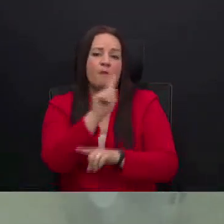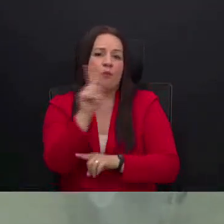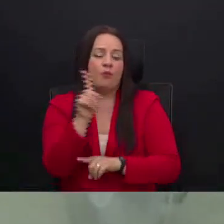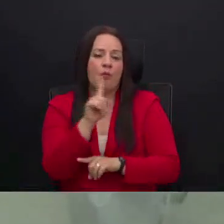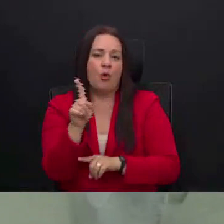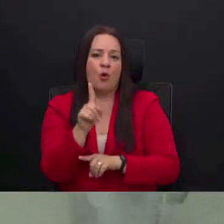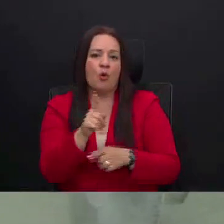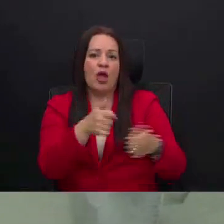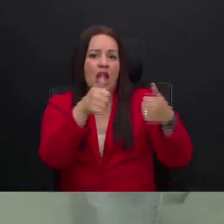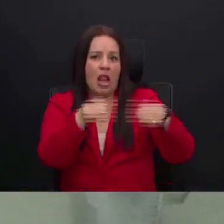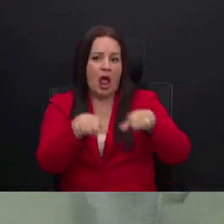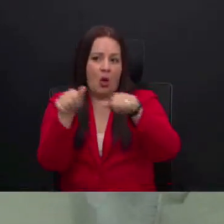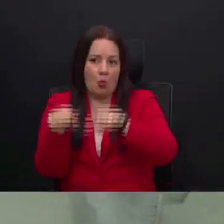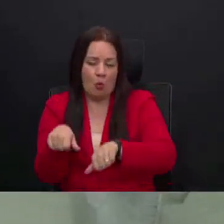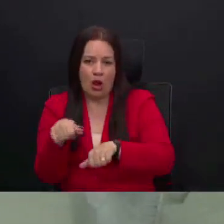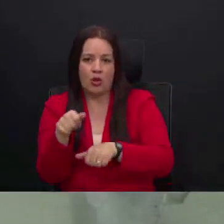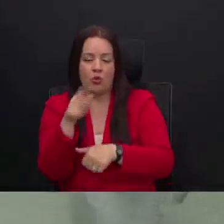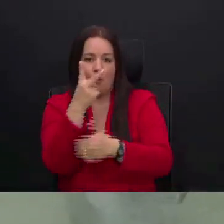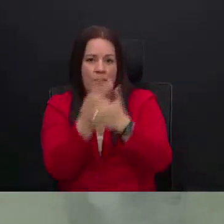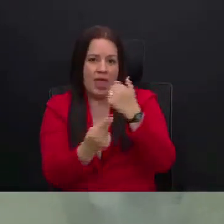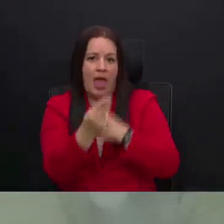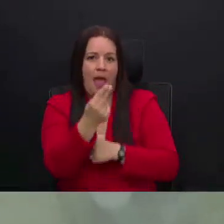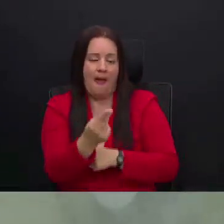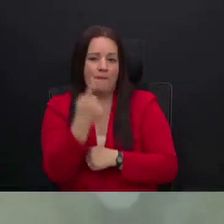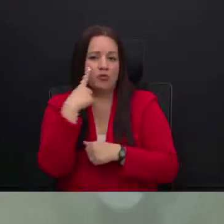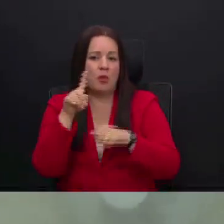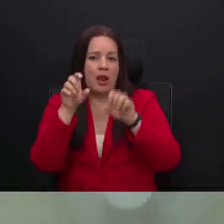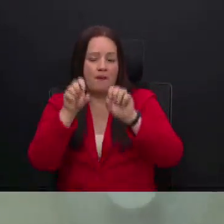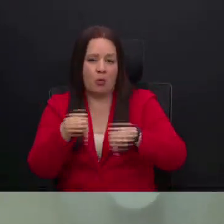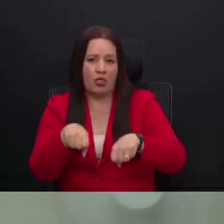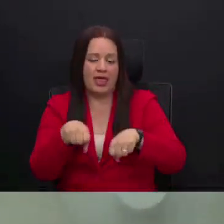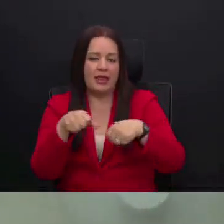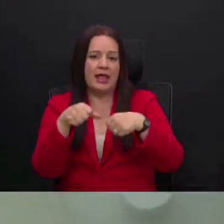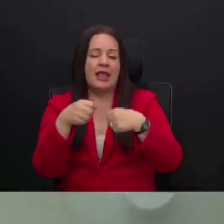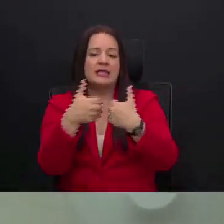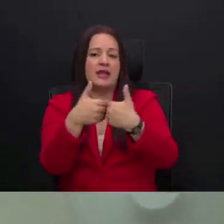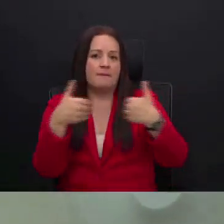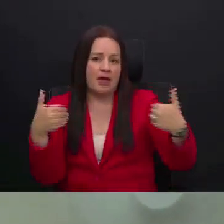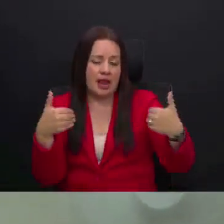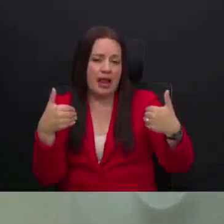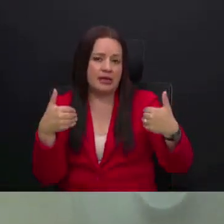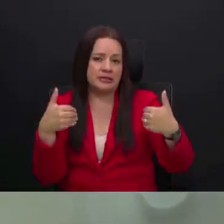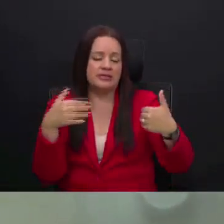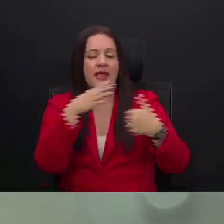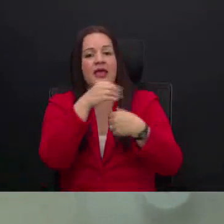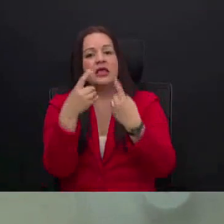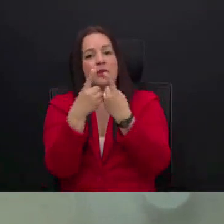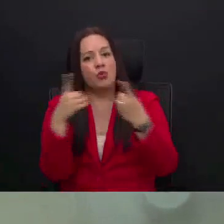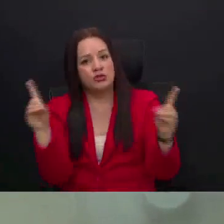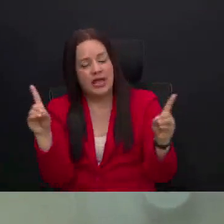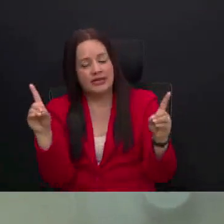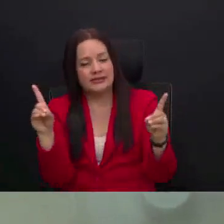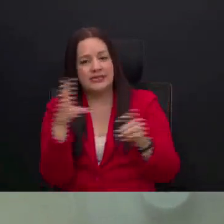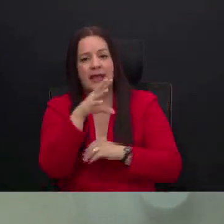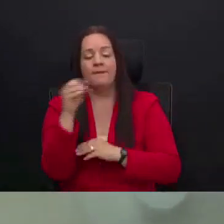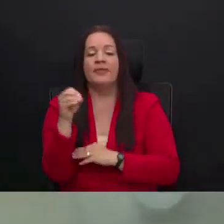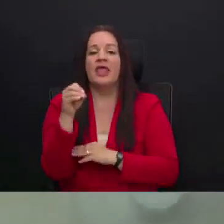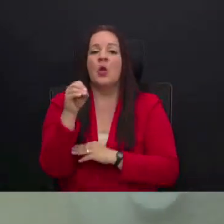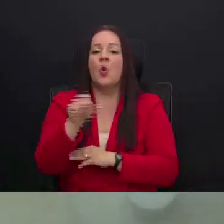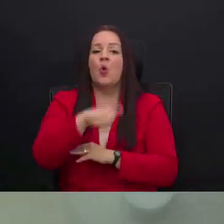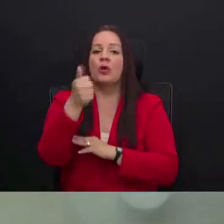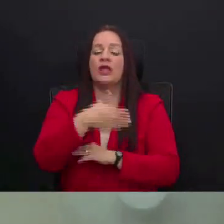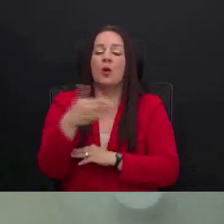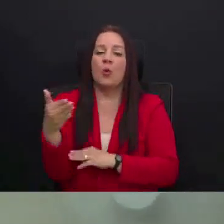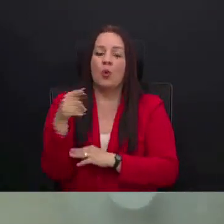romper judicialmente el vínculo matrimonial. Otro aspecto relevante es que la resolución